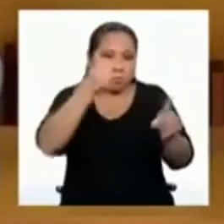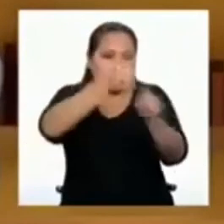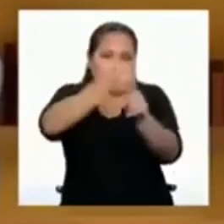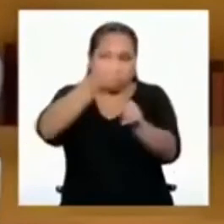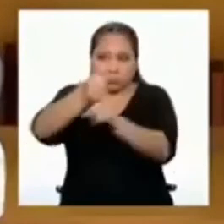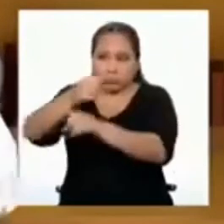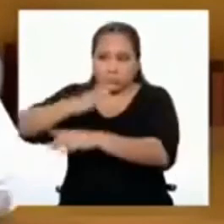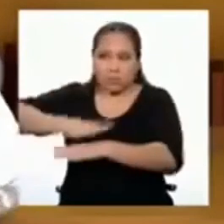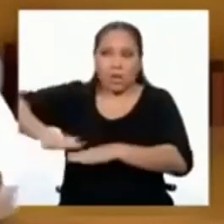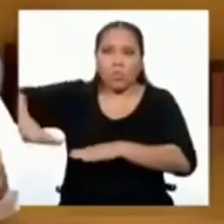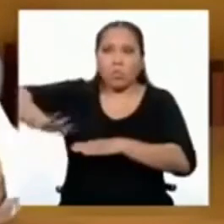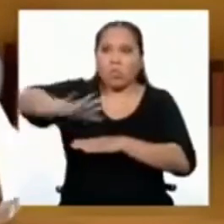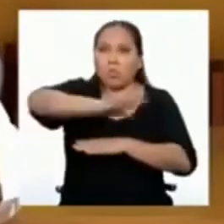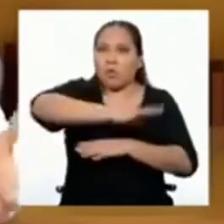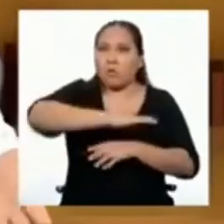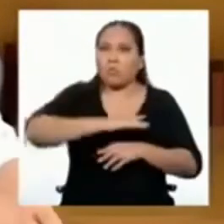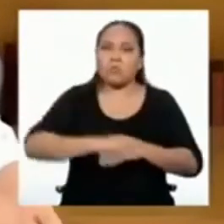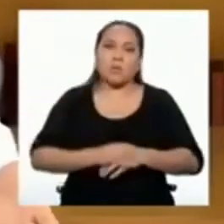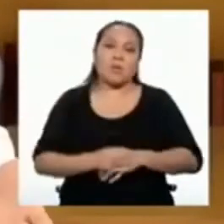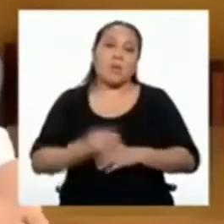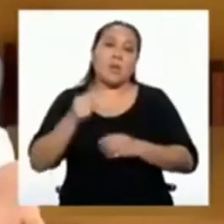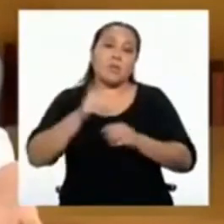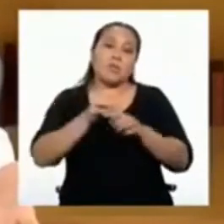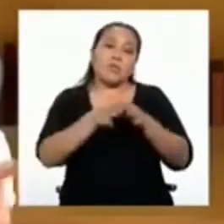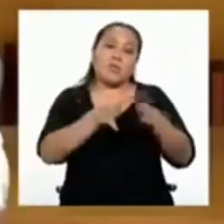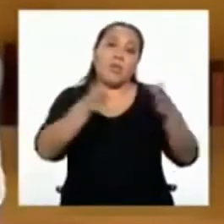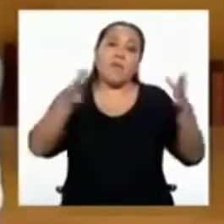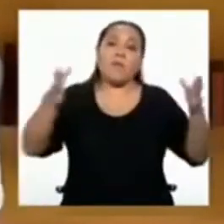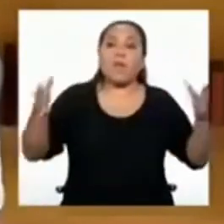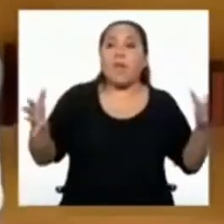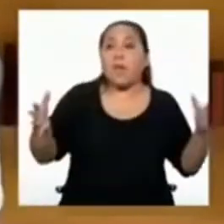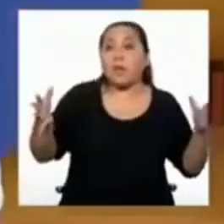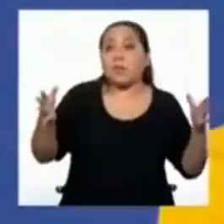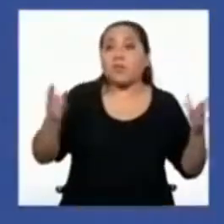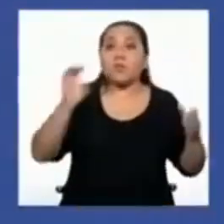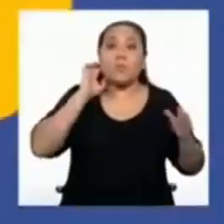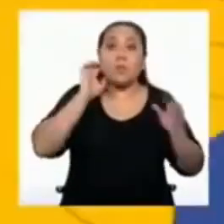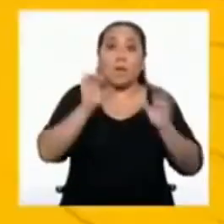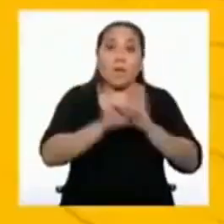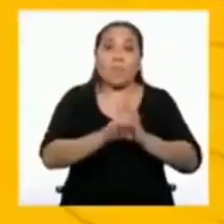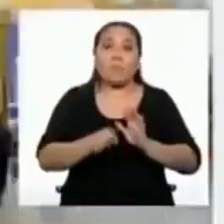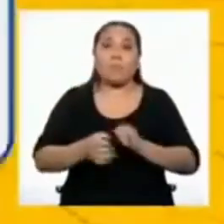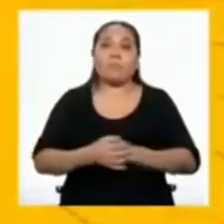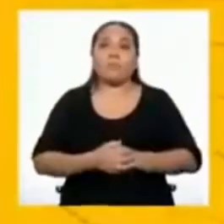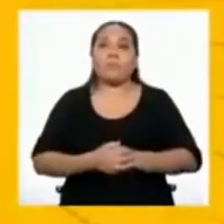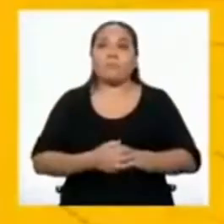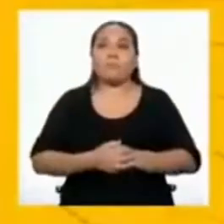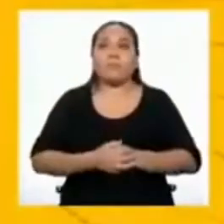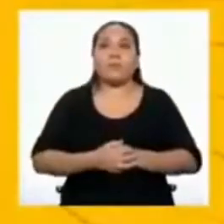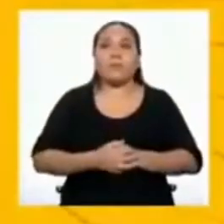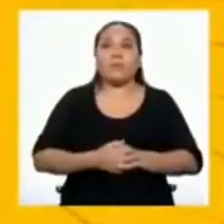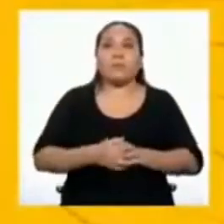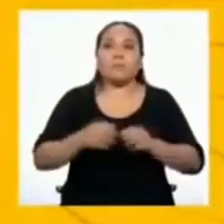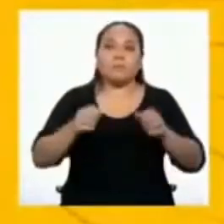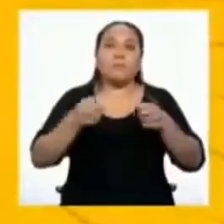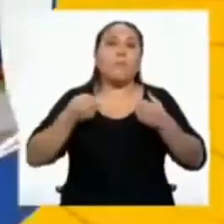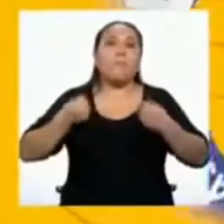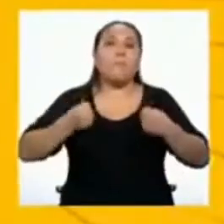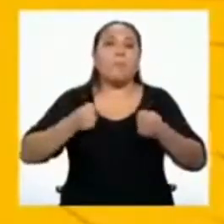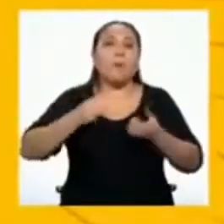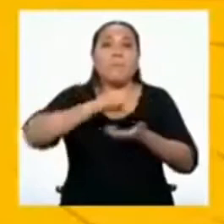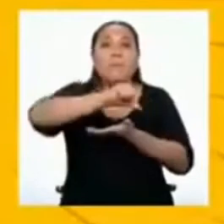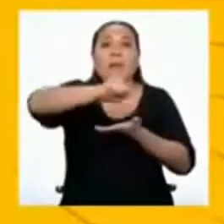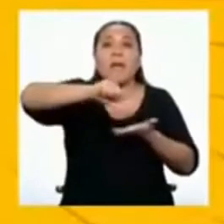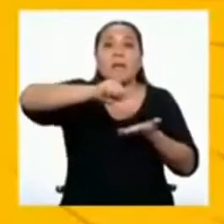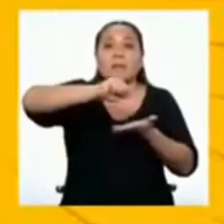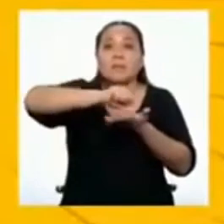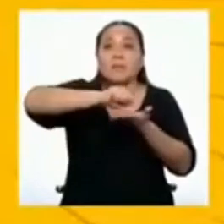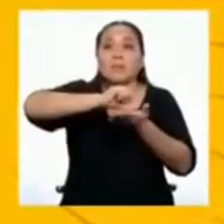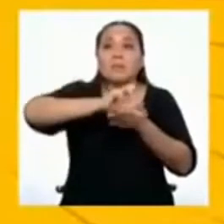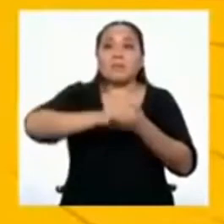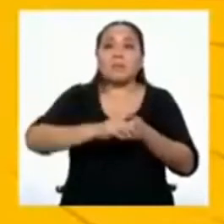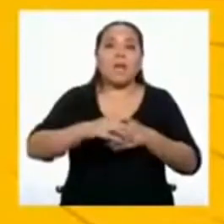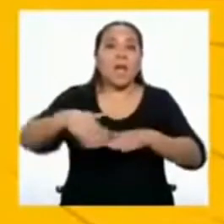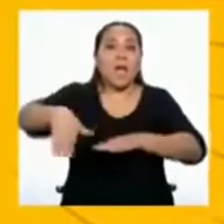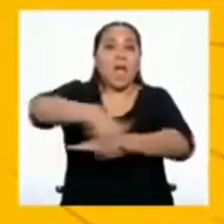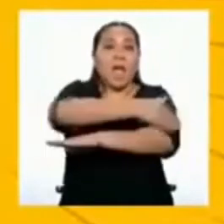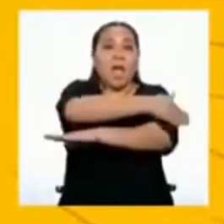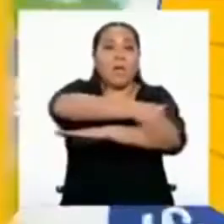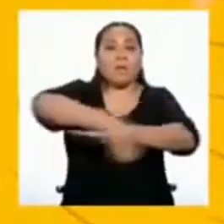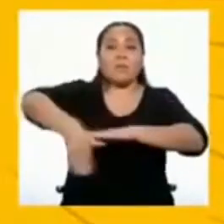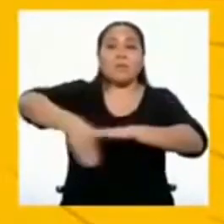Estos espacios pueden ser abiertos, por ejemplo, plazas, calles,